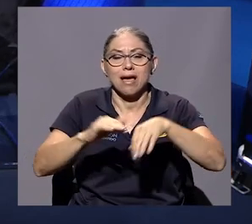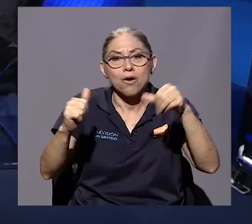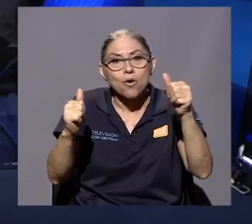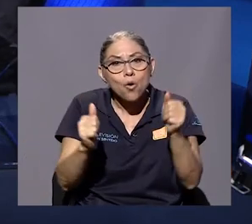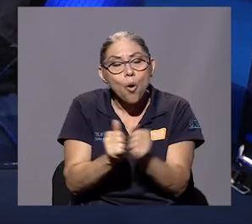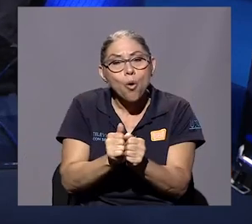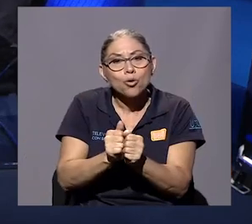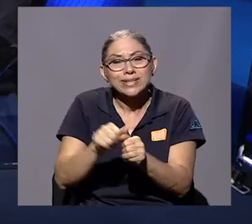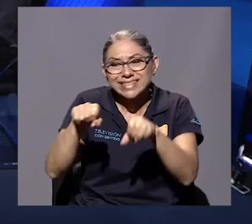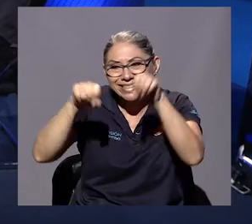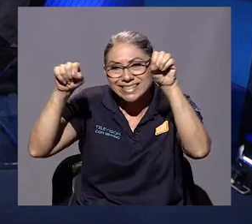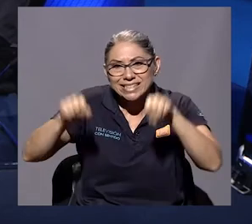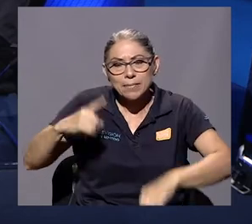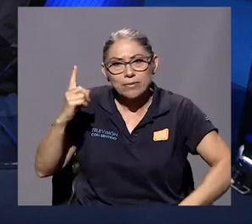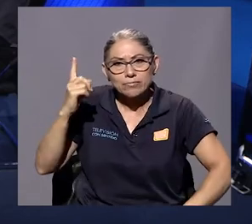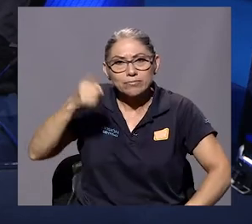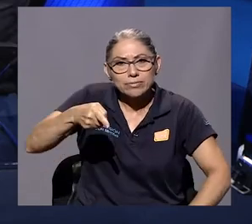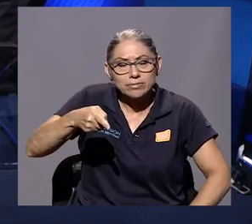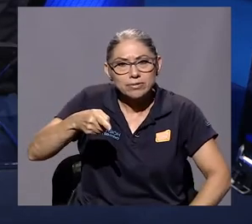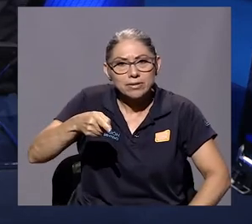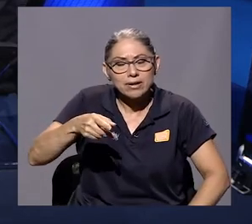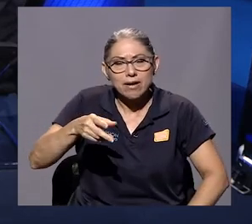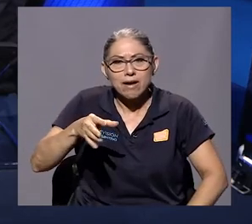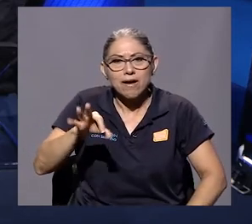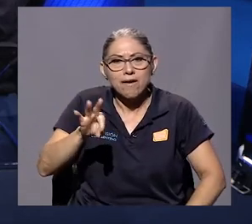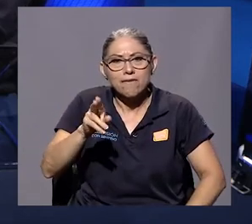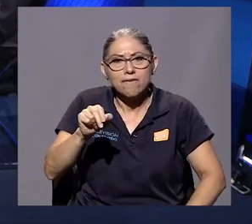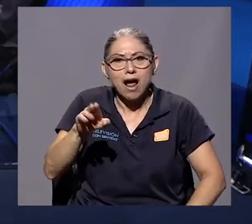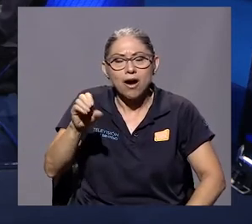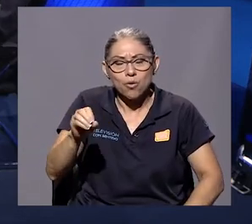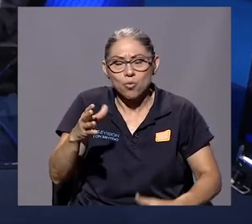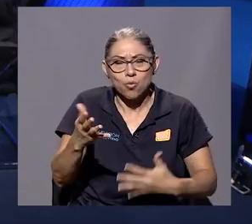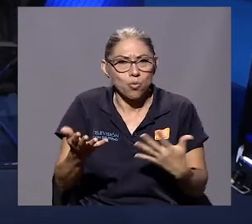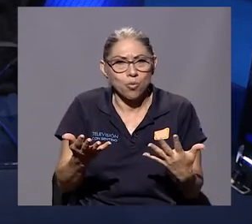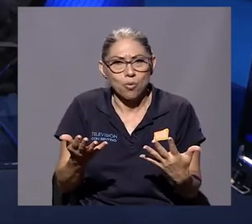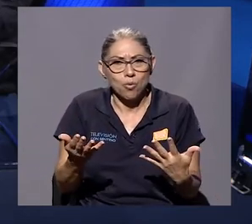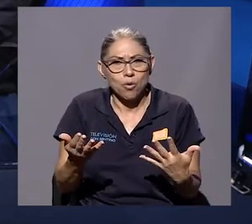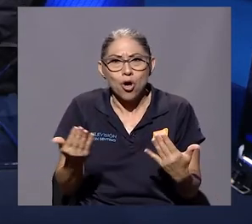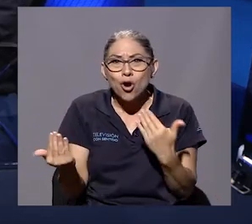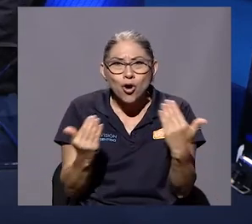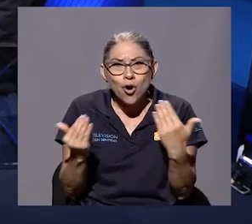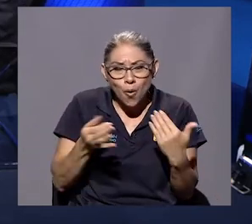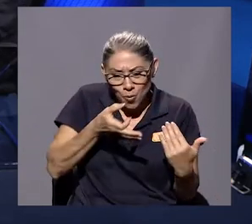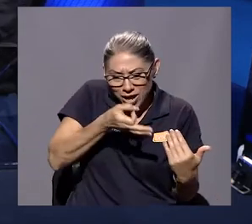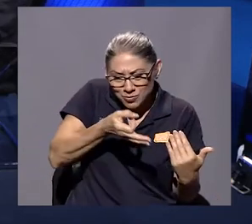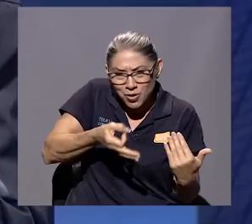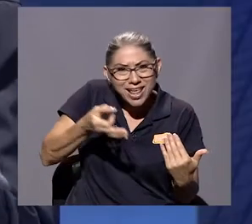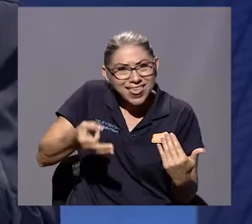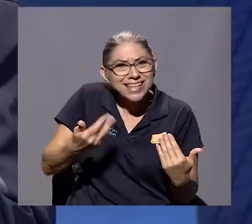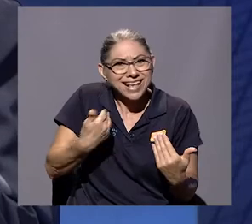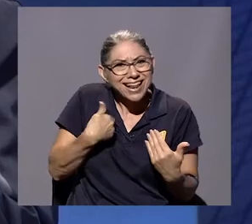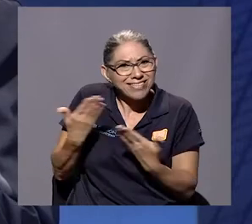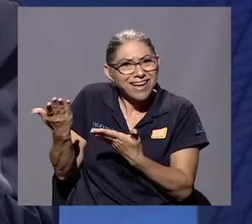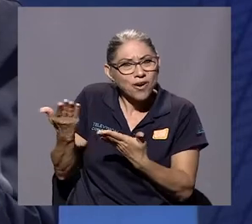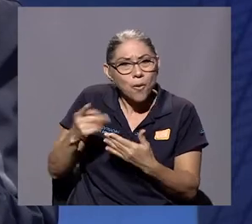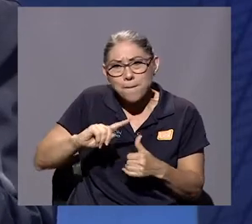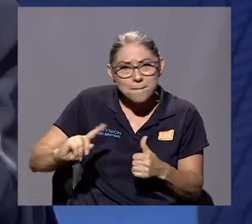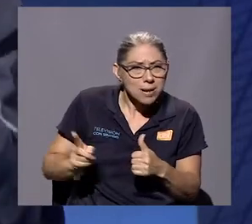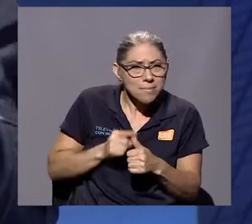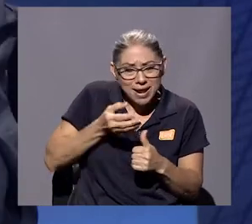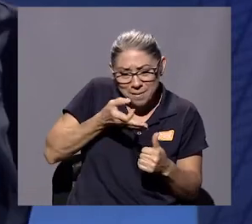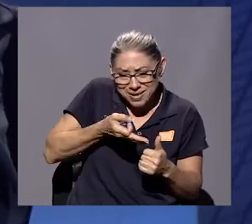con ese régimen. Como que las monedas, eso me impactó, ahí la tengo, la primera peseta que tuve en mis manos.